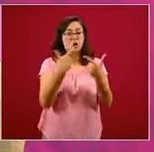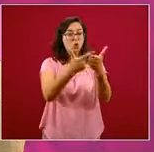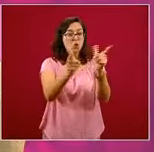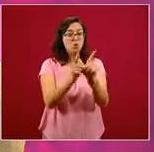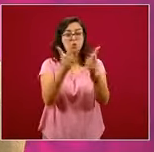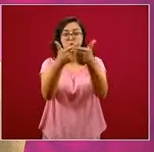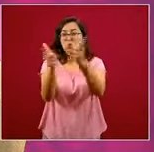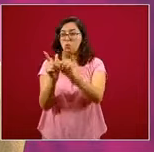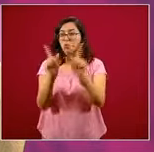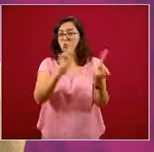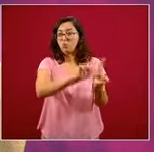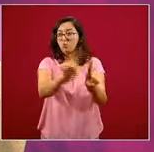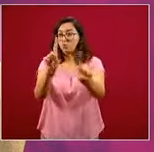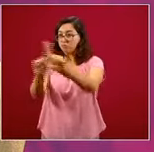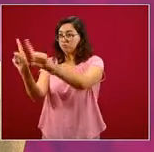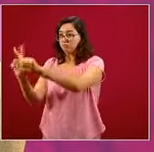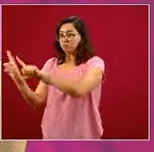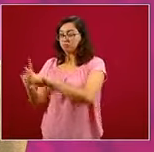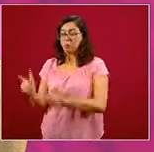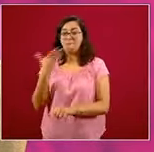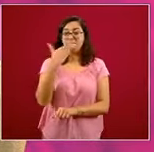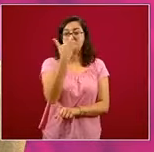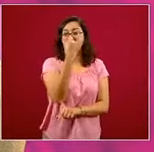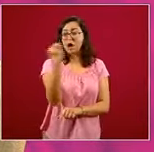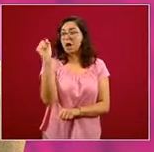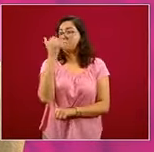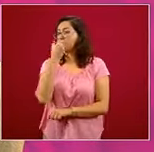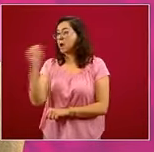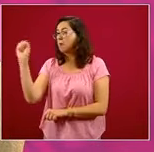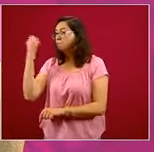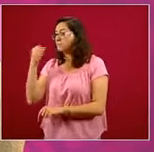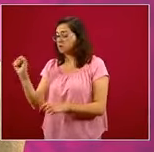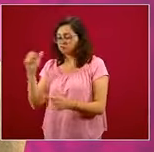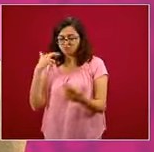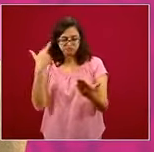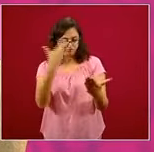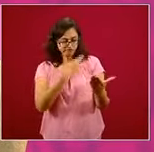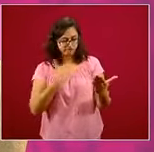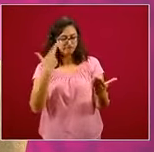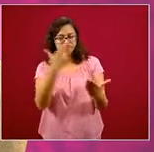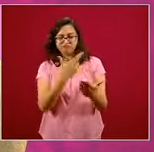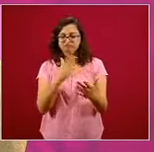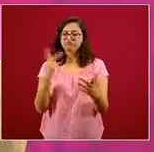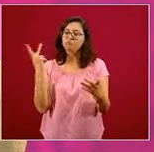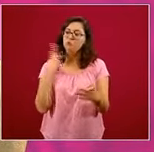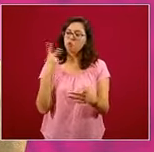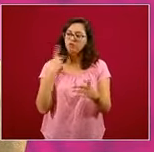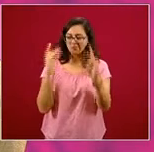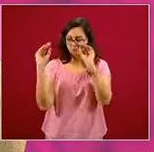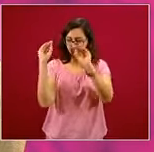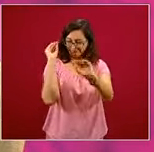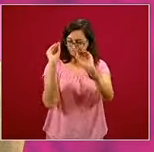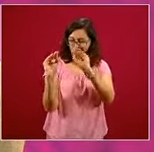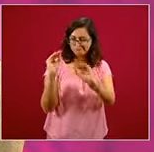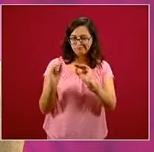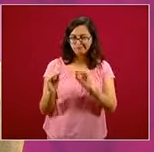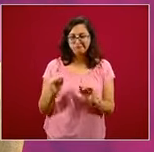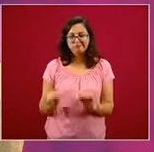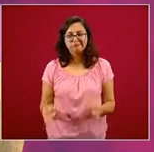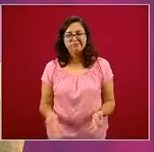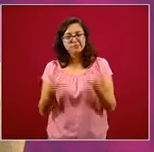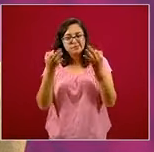académicos de alto rendimiento para lograr una política pública. Este libro es fundamental.